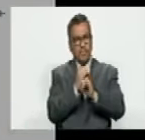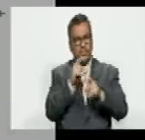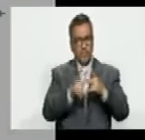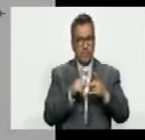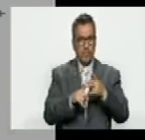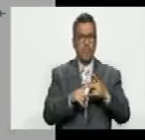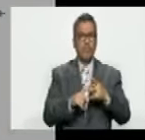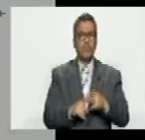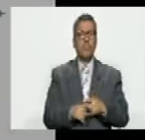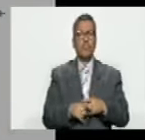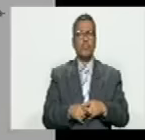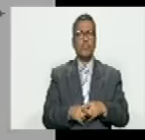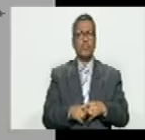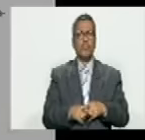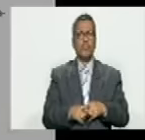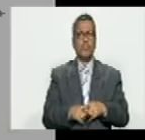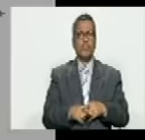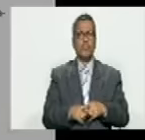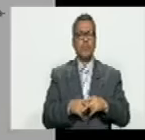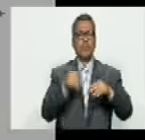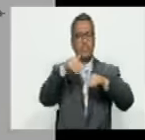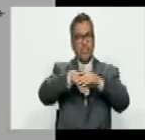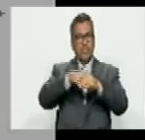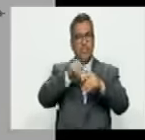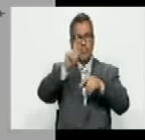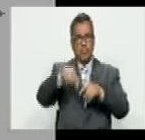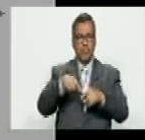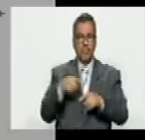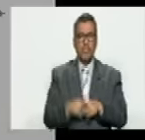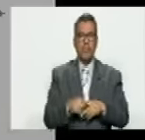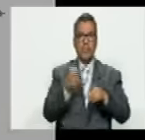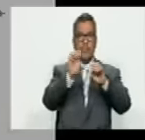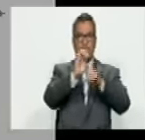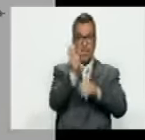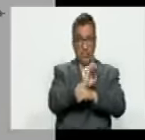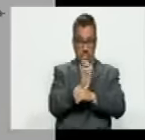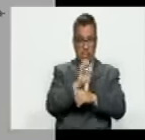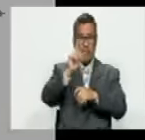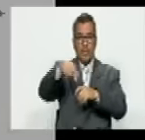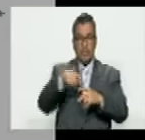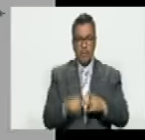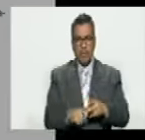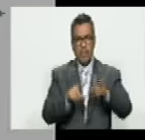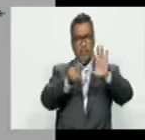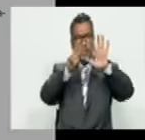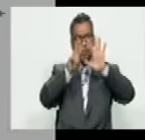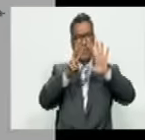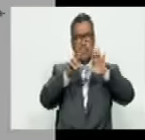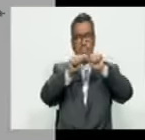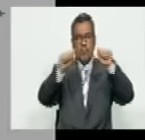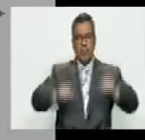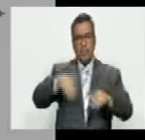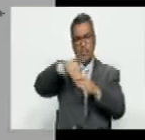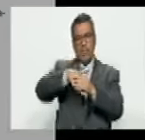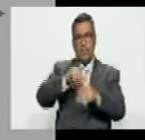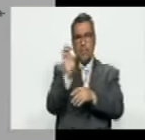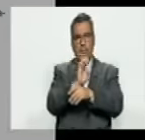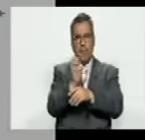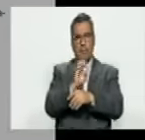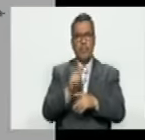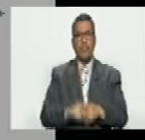sistema de escrutinio en Ecuador también siete ataques al sistema electoral de Ecuador